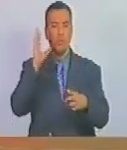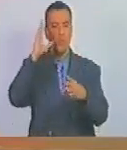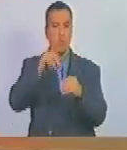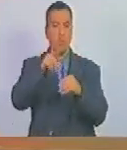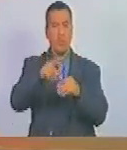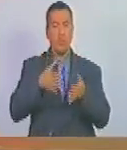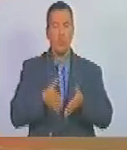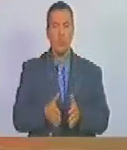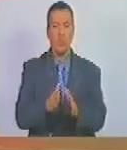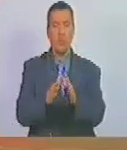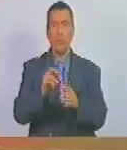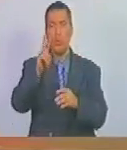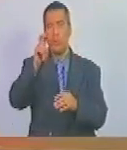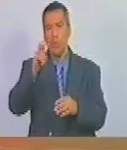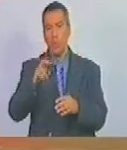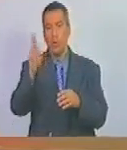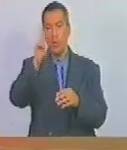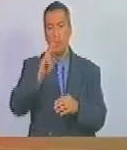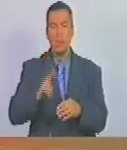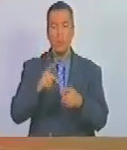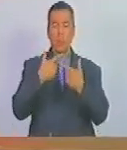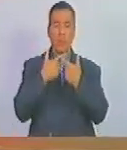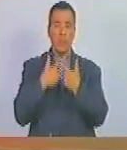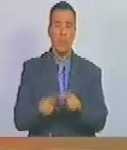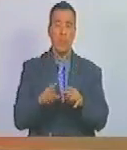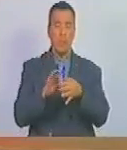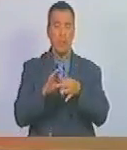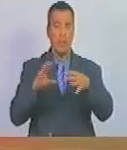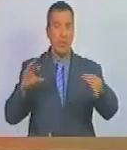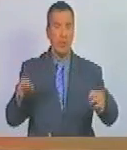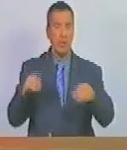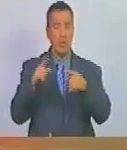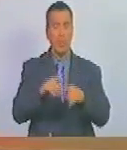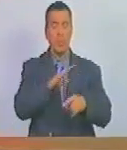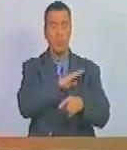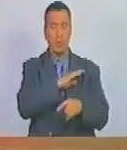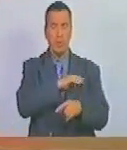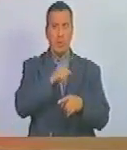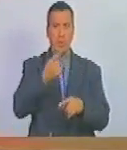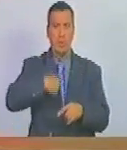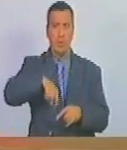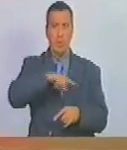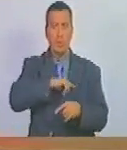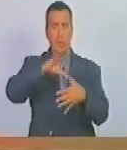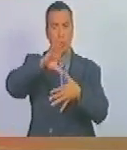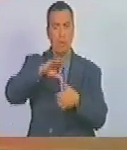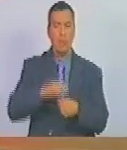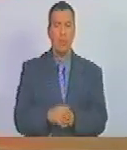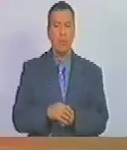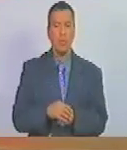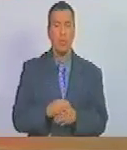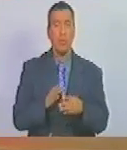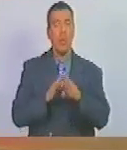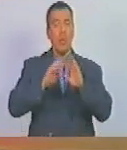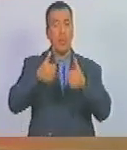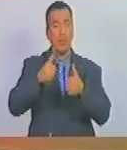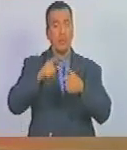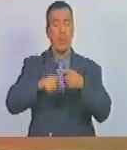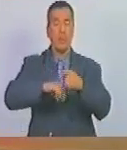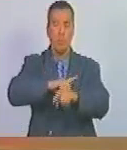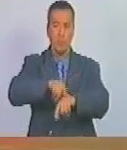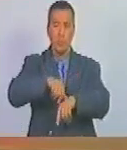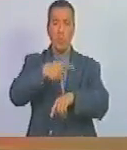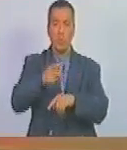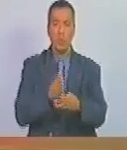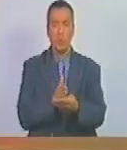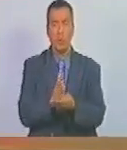el nacimiento de una nueva república libre, independiente y soberana en nuestra América, emprendiendo posteriormente